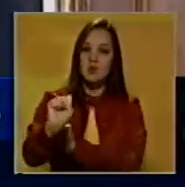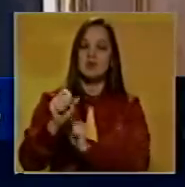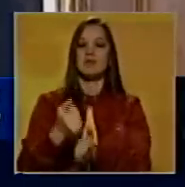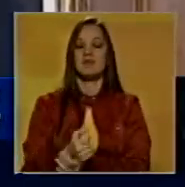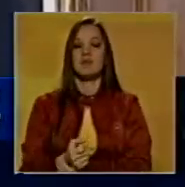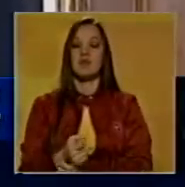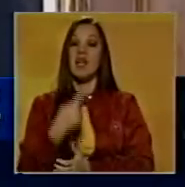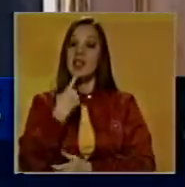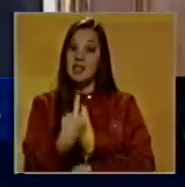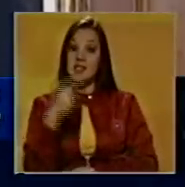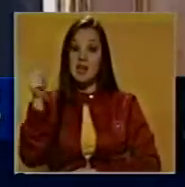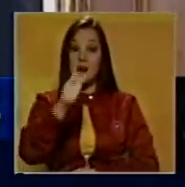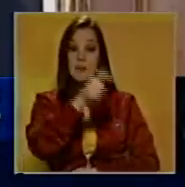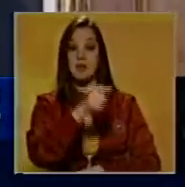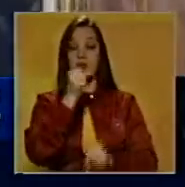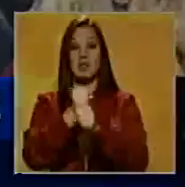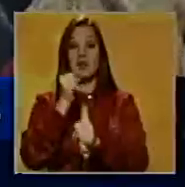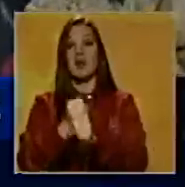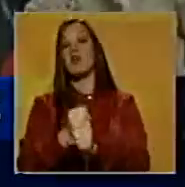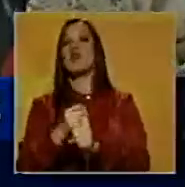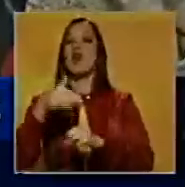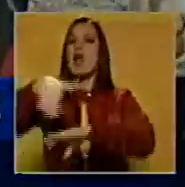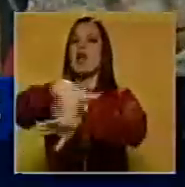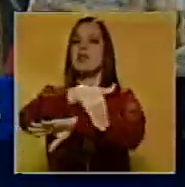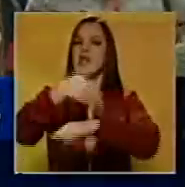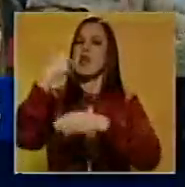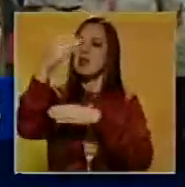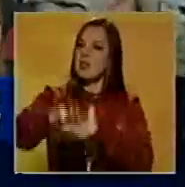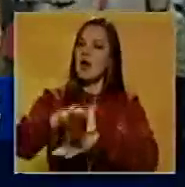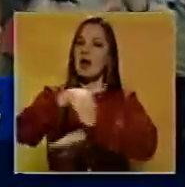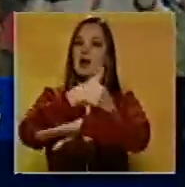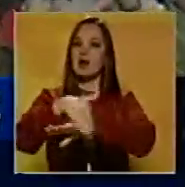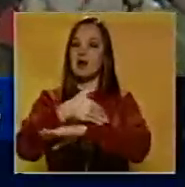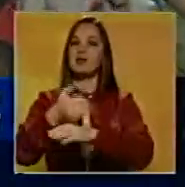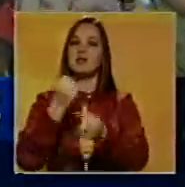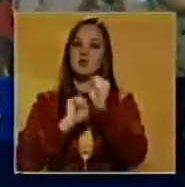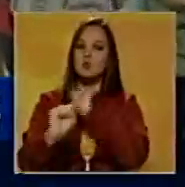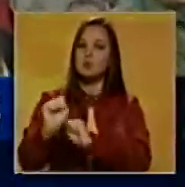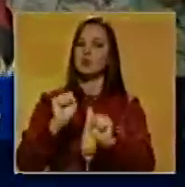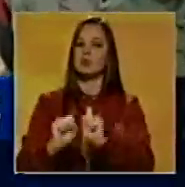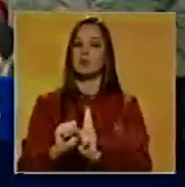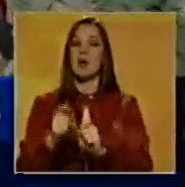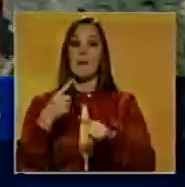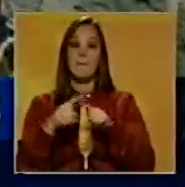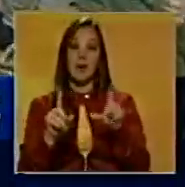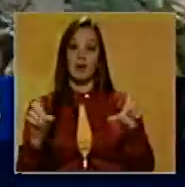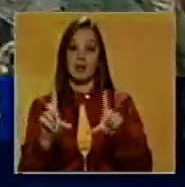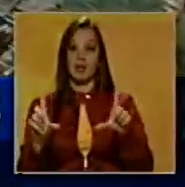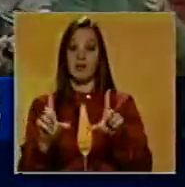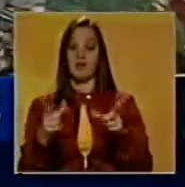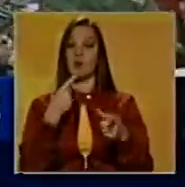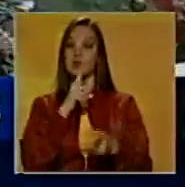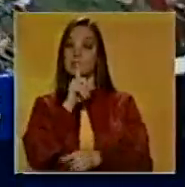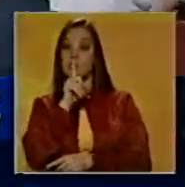clase obrera se encuentra en la calle apoyando su gestión, pero a su juicio los medios de comunicación ocultan esta realidad.